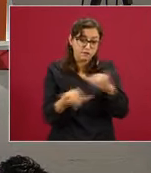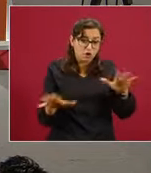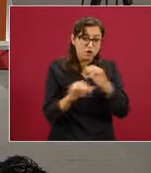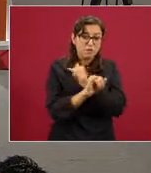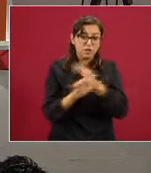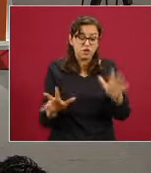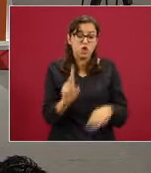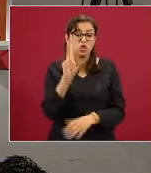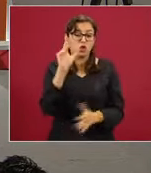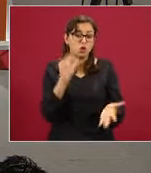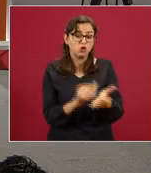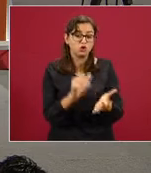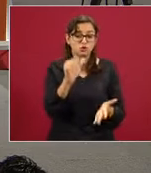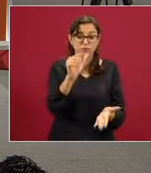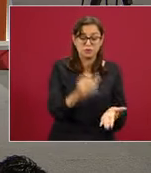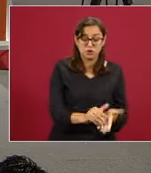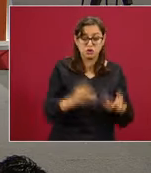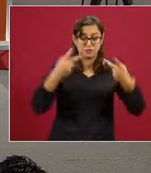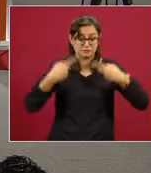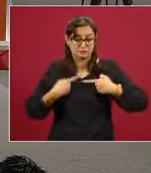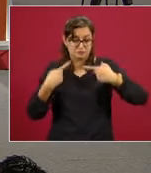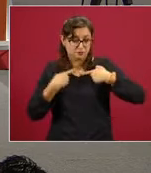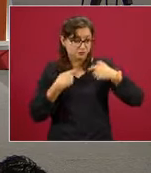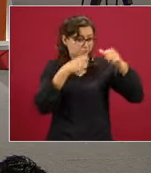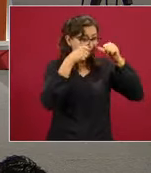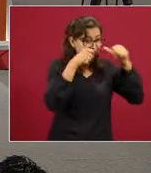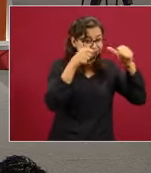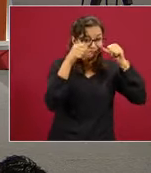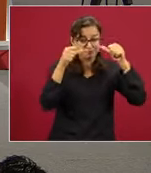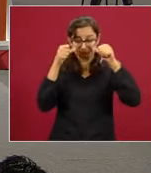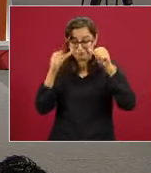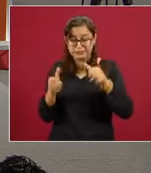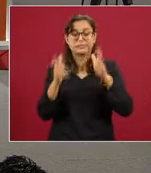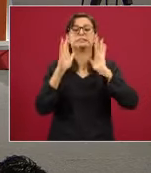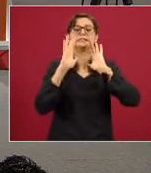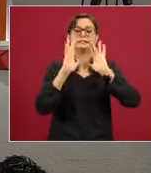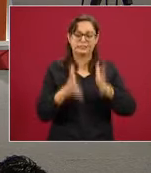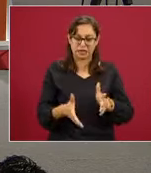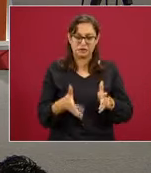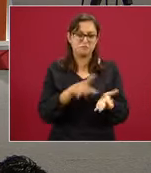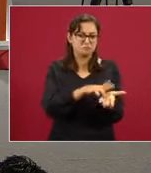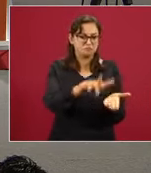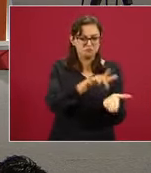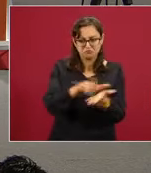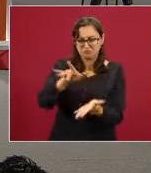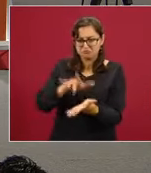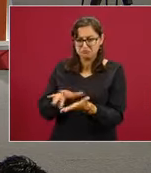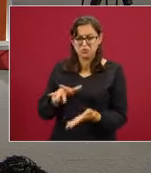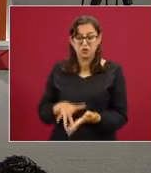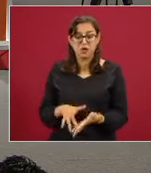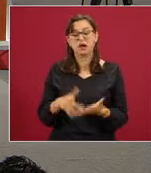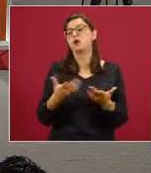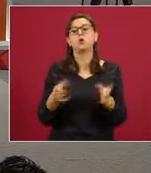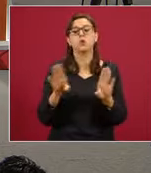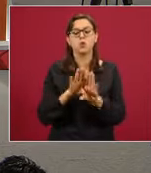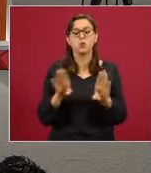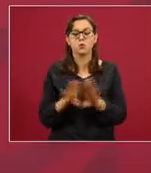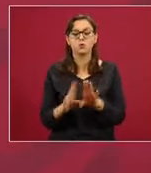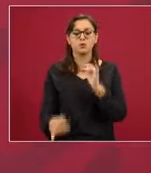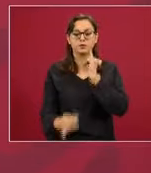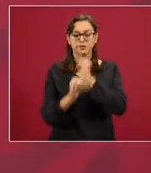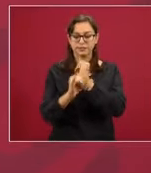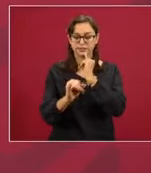mil 394 personas a las que se les ha dado asistencia de forma remota y